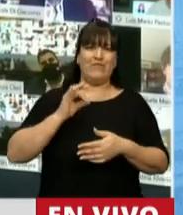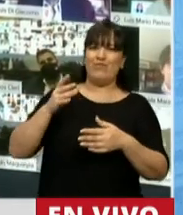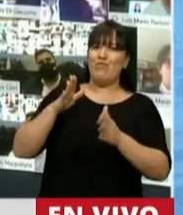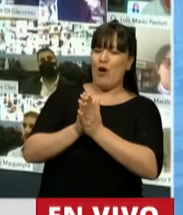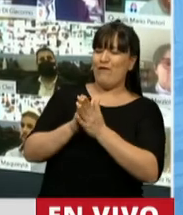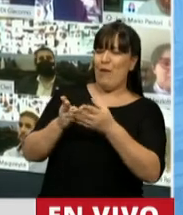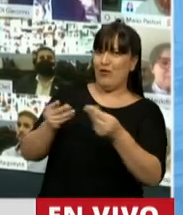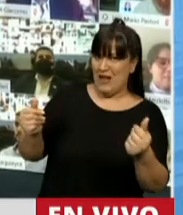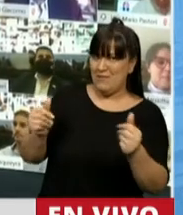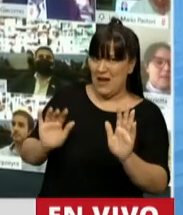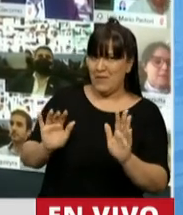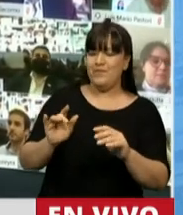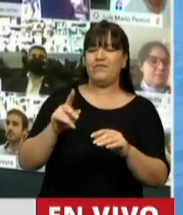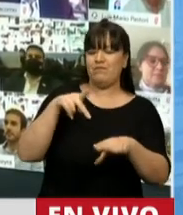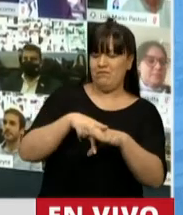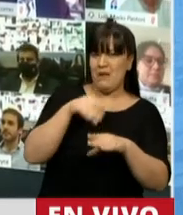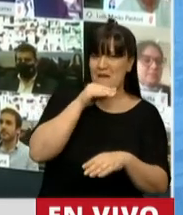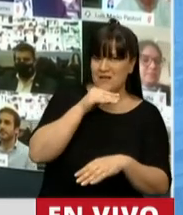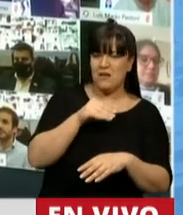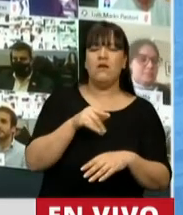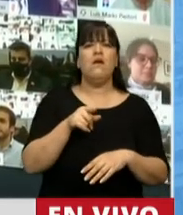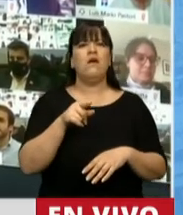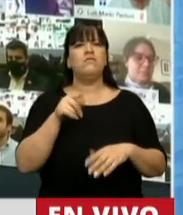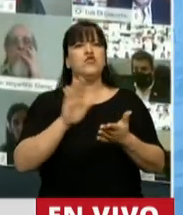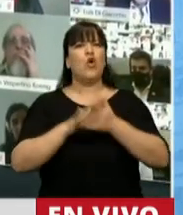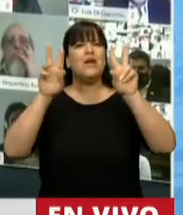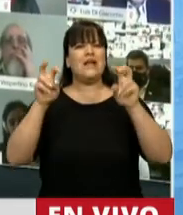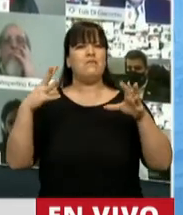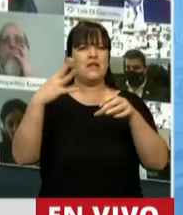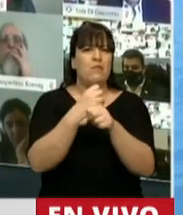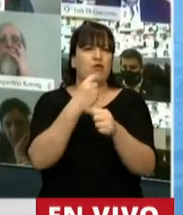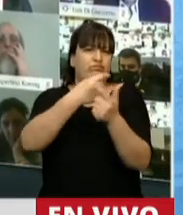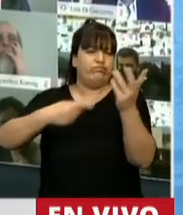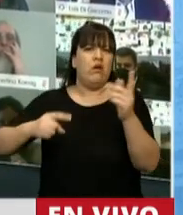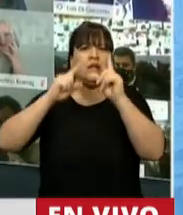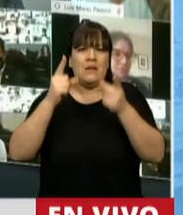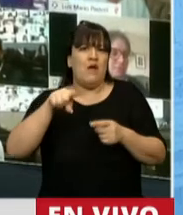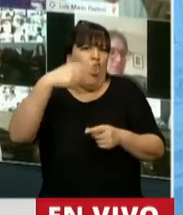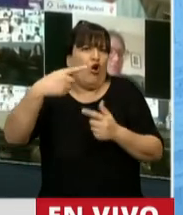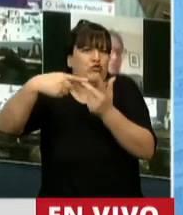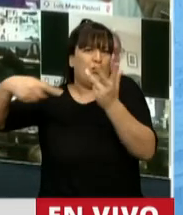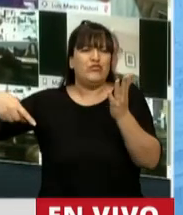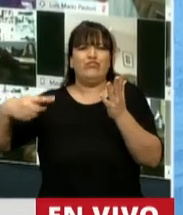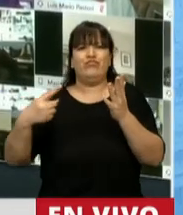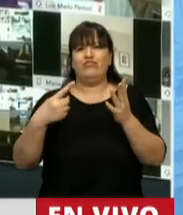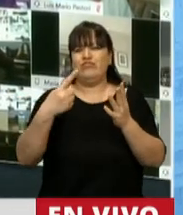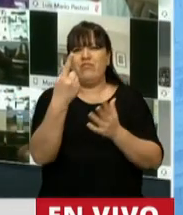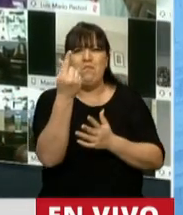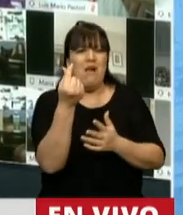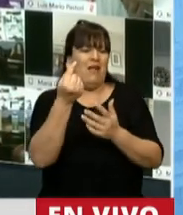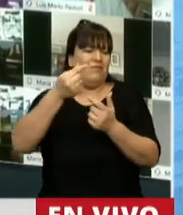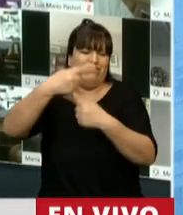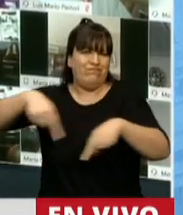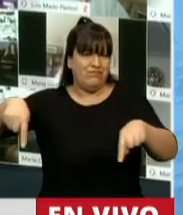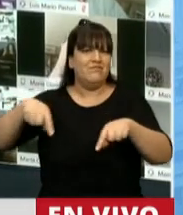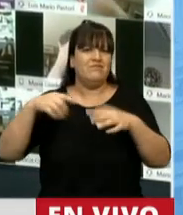asimetría estaba marcada no solamente en el transporte urbano sino también estaba dada en cualquier otro tipo de cuadro tarifario que uno mira. Así